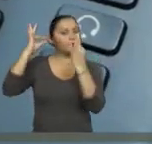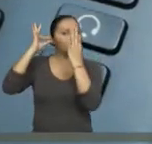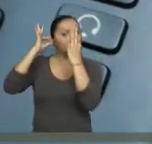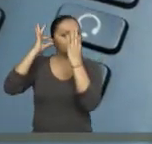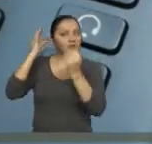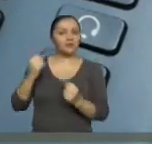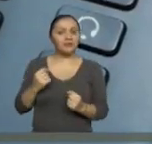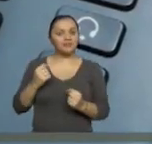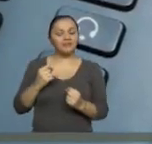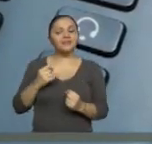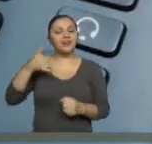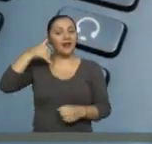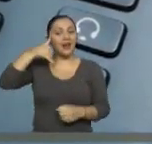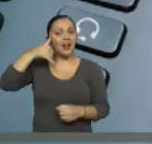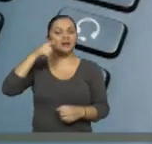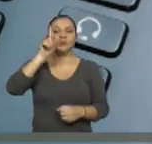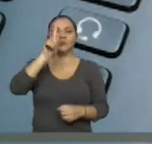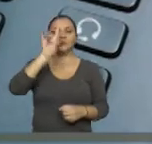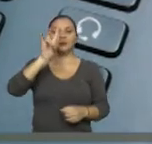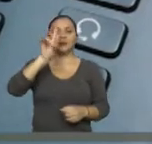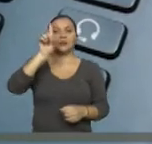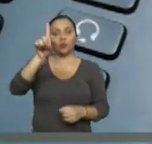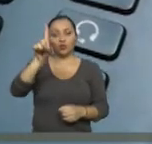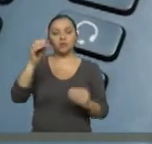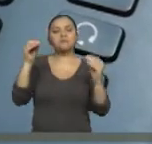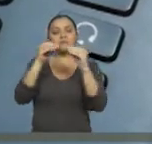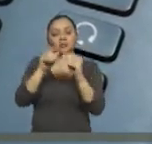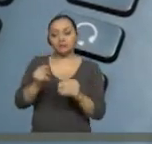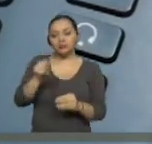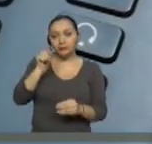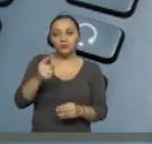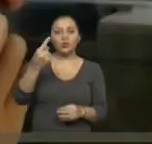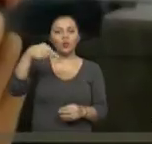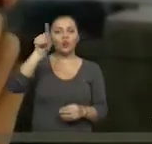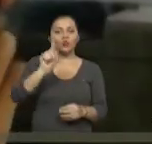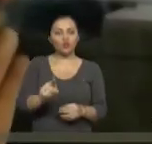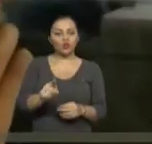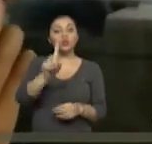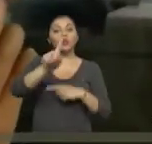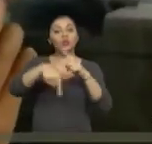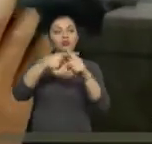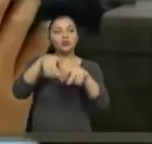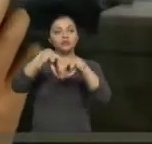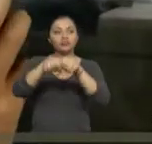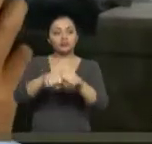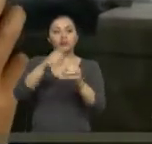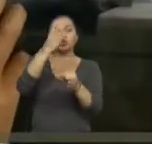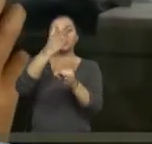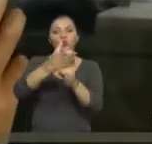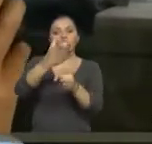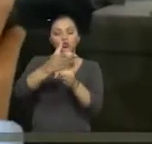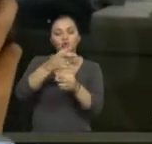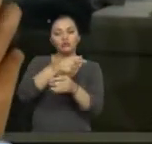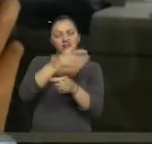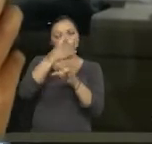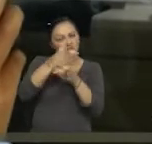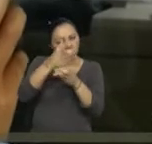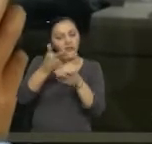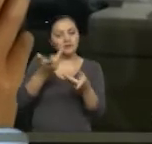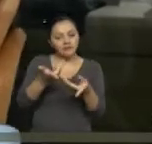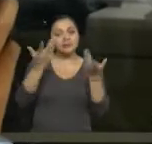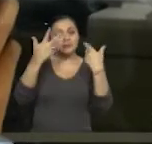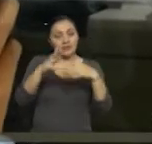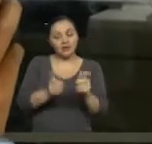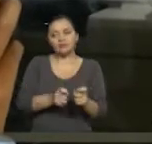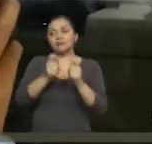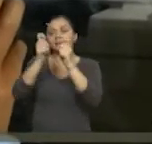171 extensión 1 para obtener un turno para la calificación, el mismo que será entregado